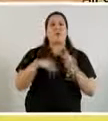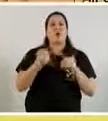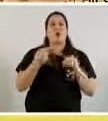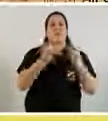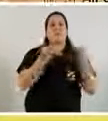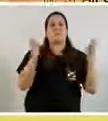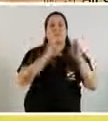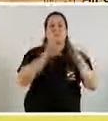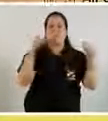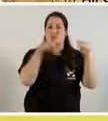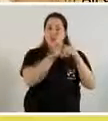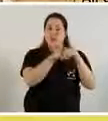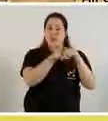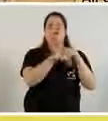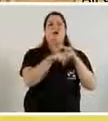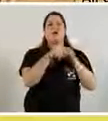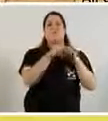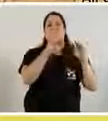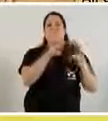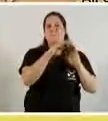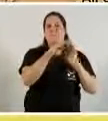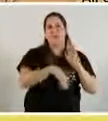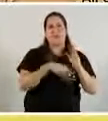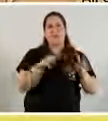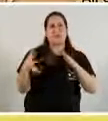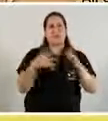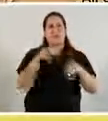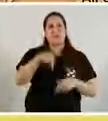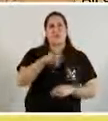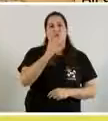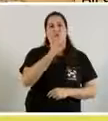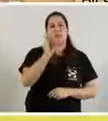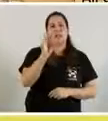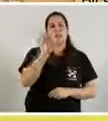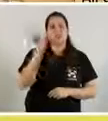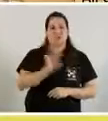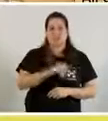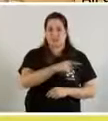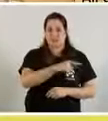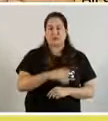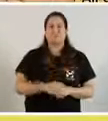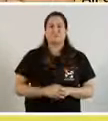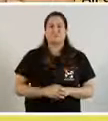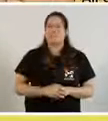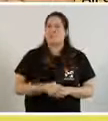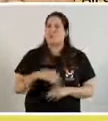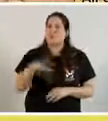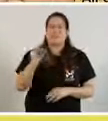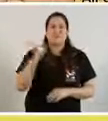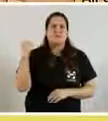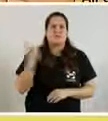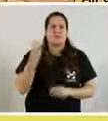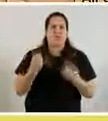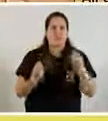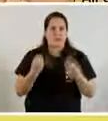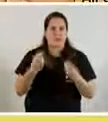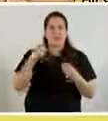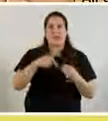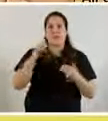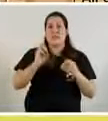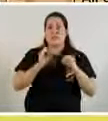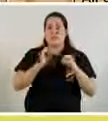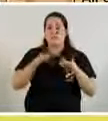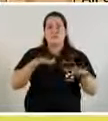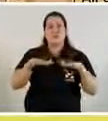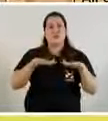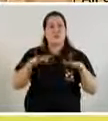intensiva, que está en aproximadamente 40%. Ahora, lo importante o lo destacable que esta mejora en